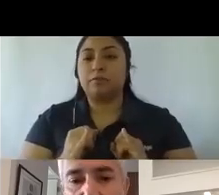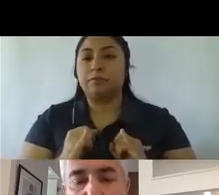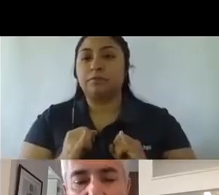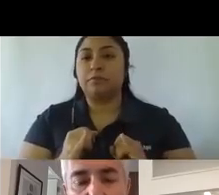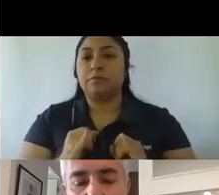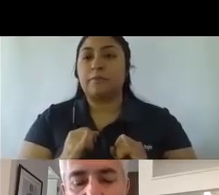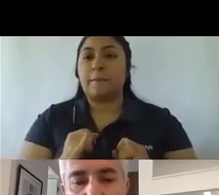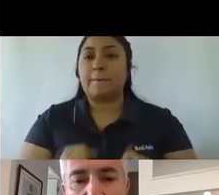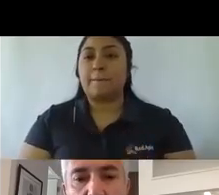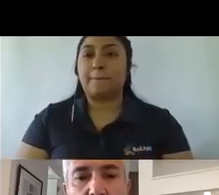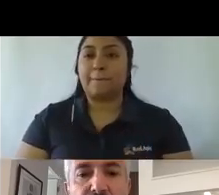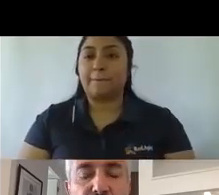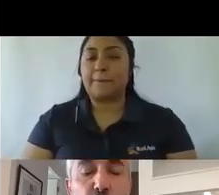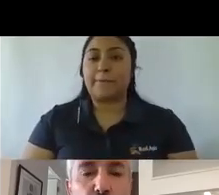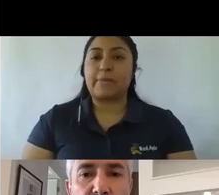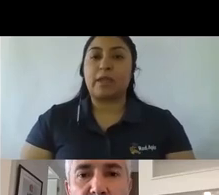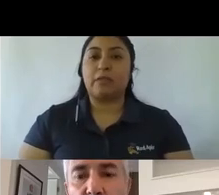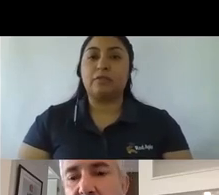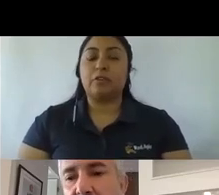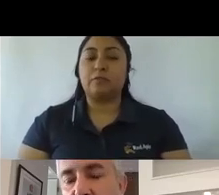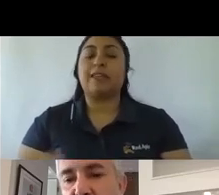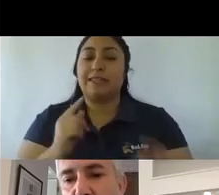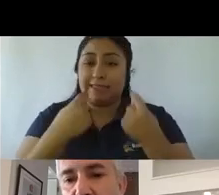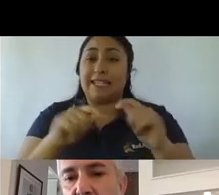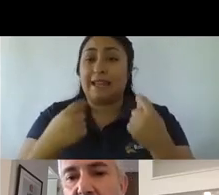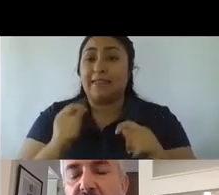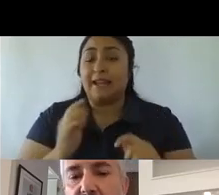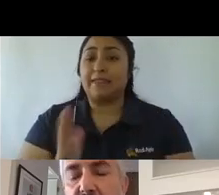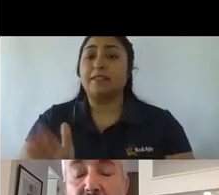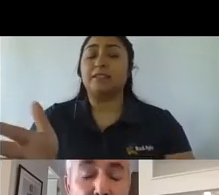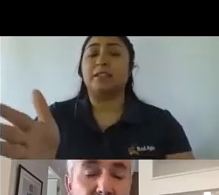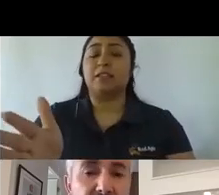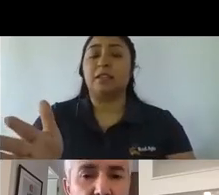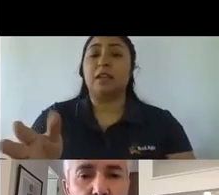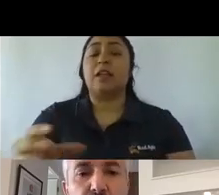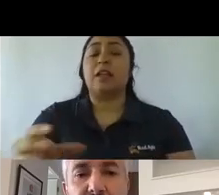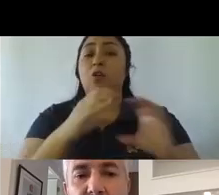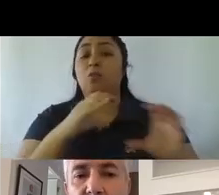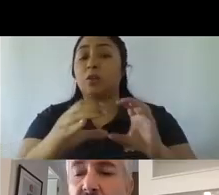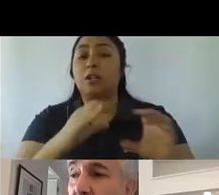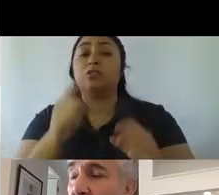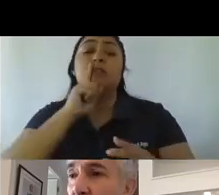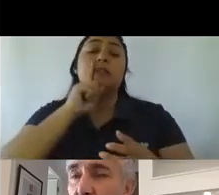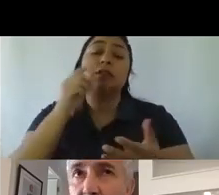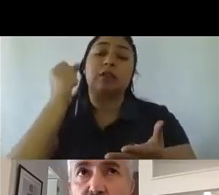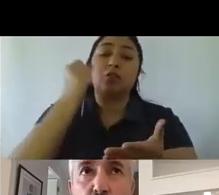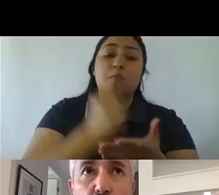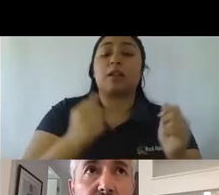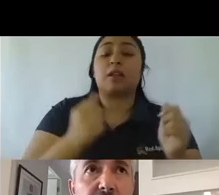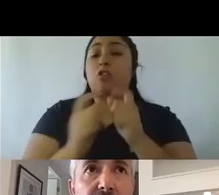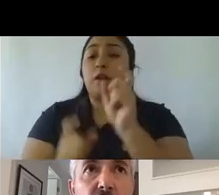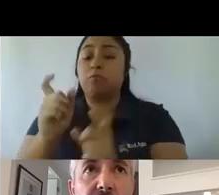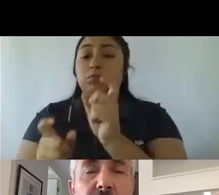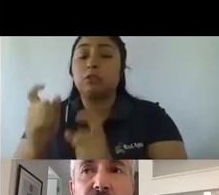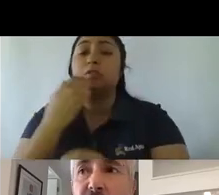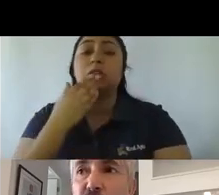decirlo, el flujo, digamos, de acción de comunicaciones que están teniendo las marcas, en este caso sus clientes, y por supuesto las consultoras que